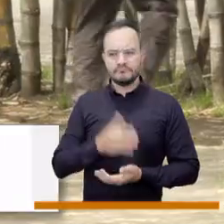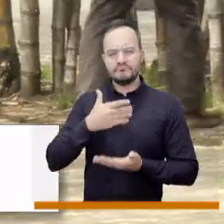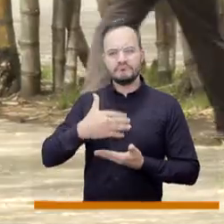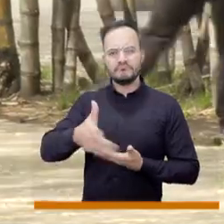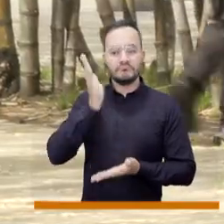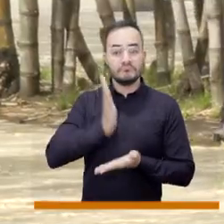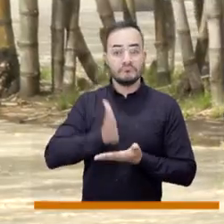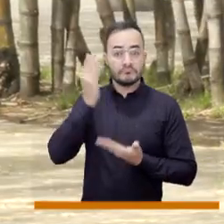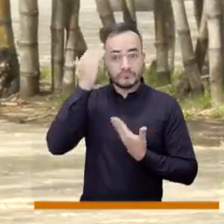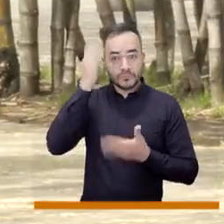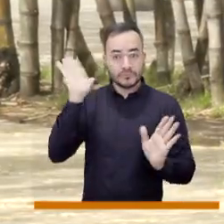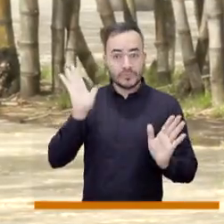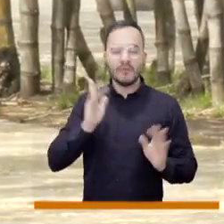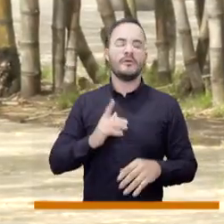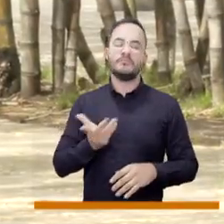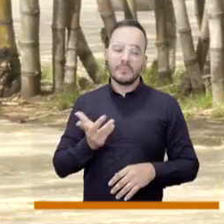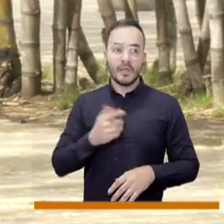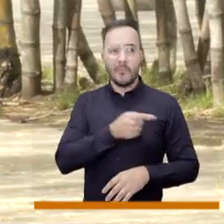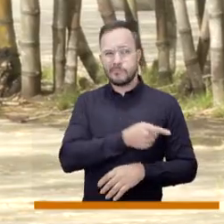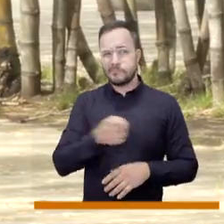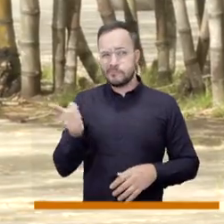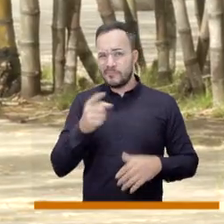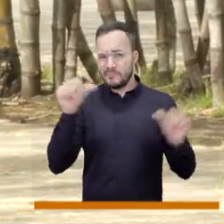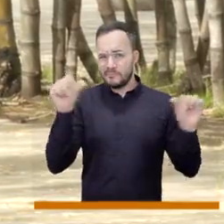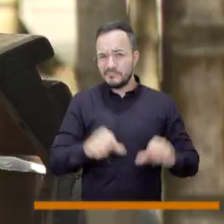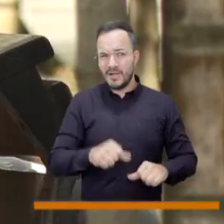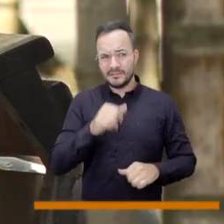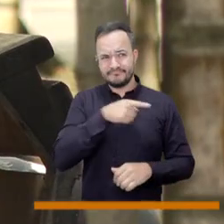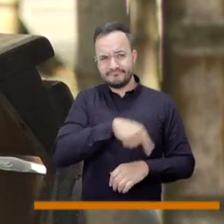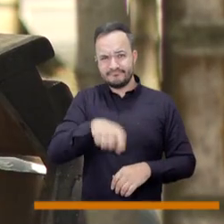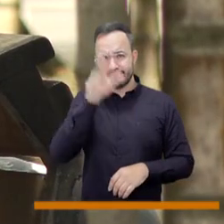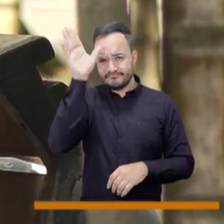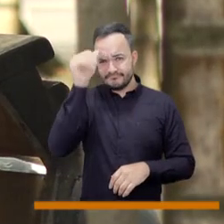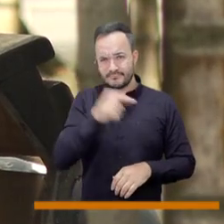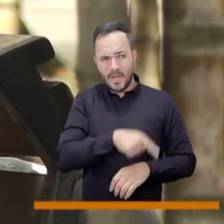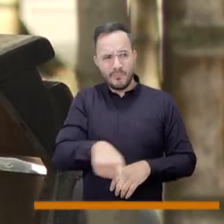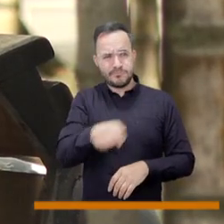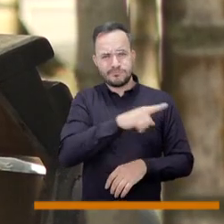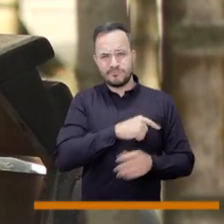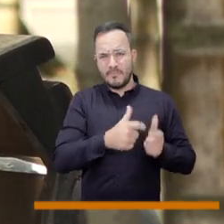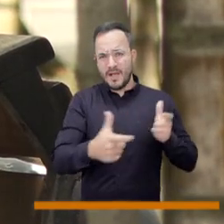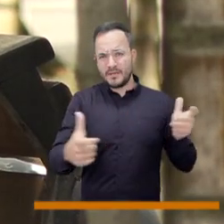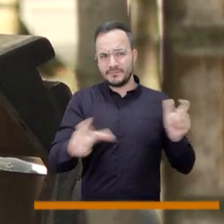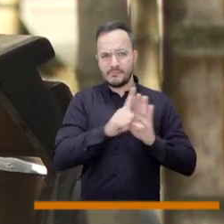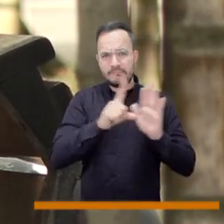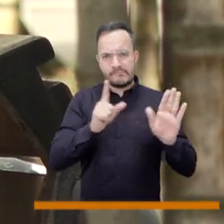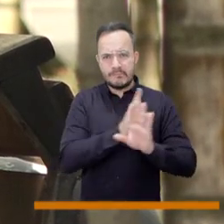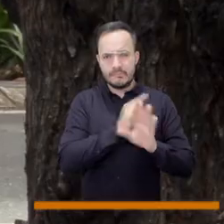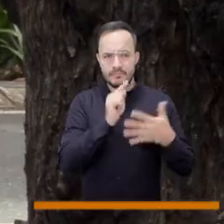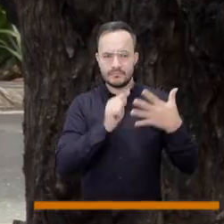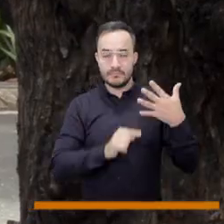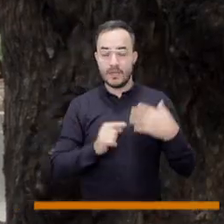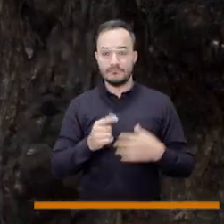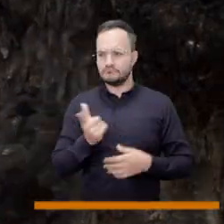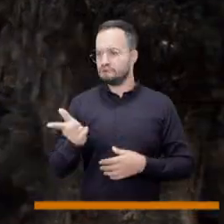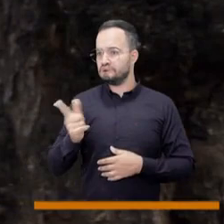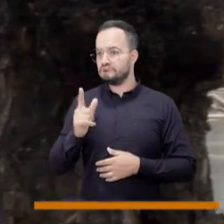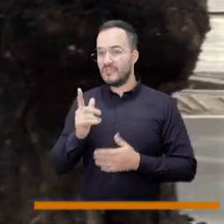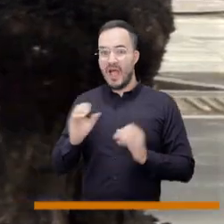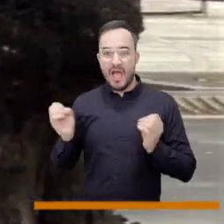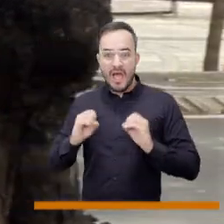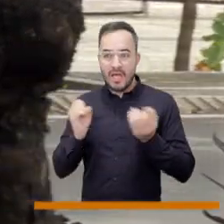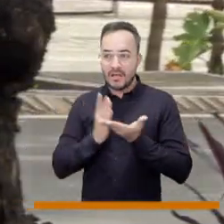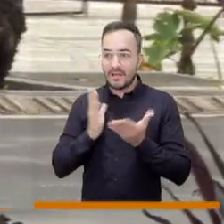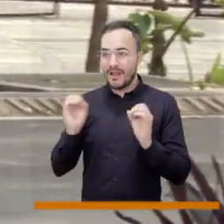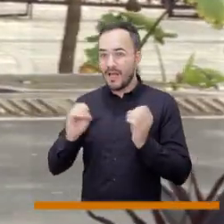oferta del mundo, digamos, criminal e informal, esta juventud es el mayor número de personas que estarían